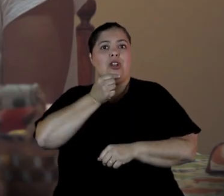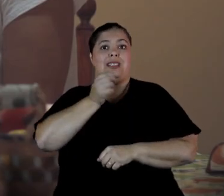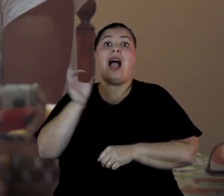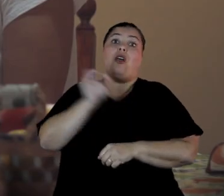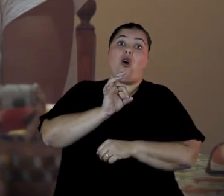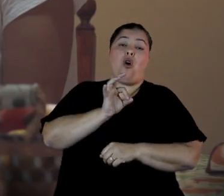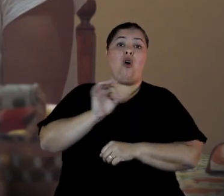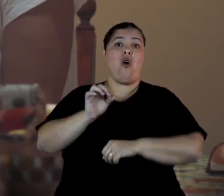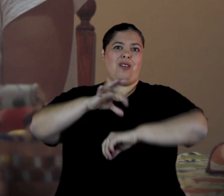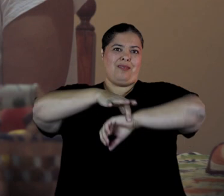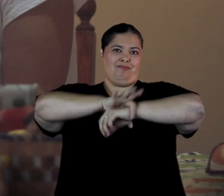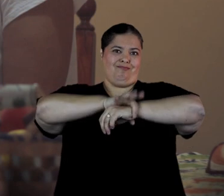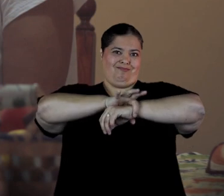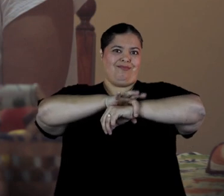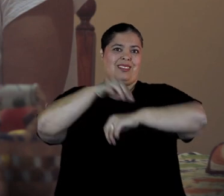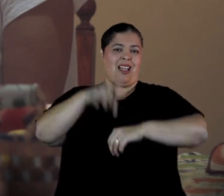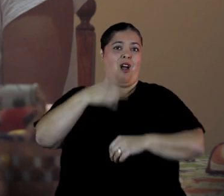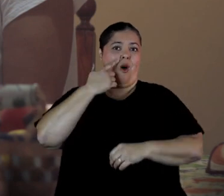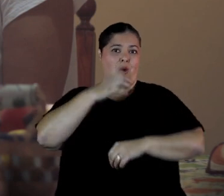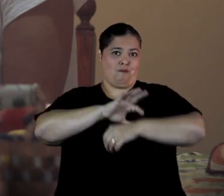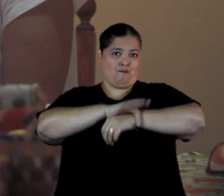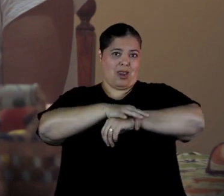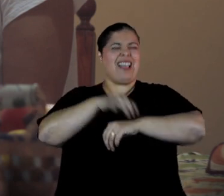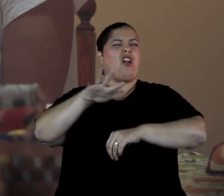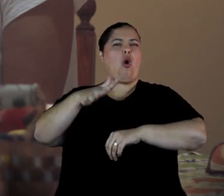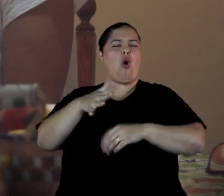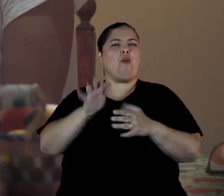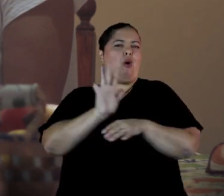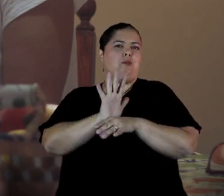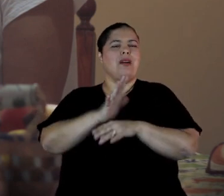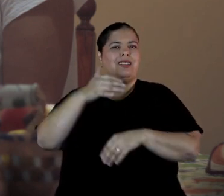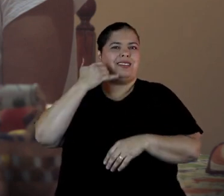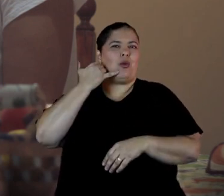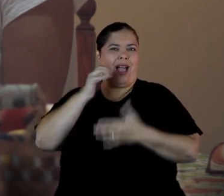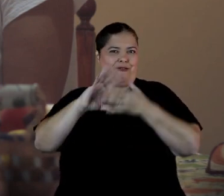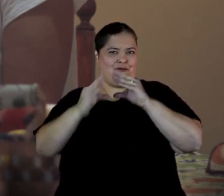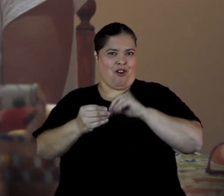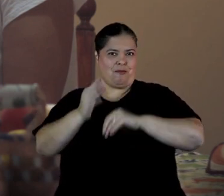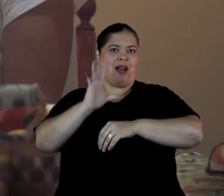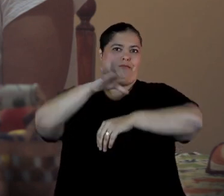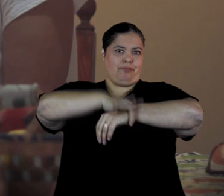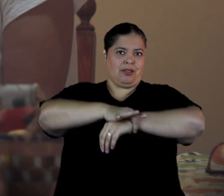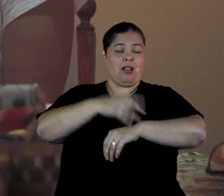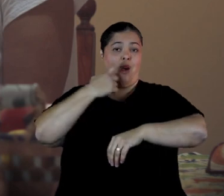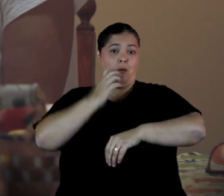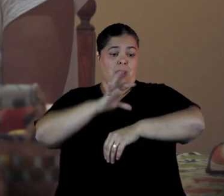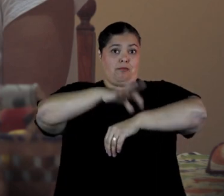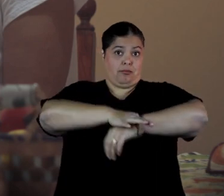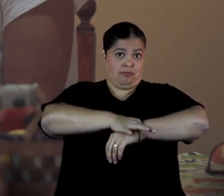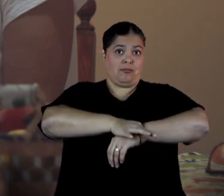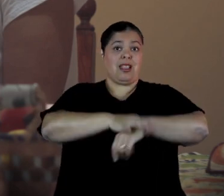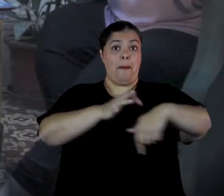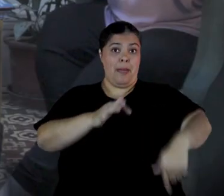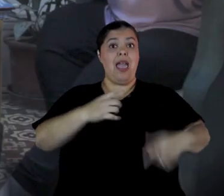dispositivo electrónico es como un celular, se le pone la tobillera al agresor y a ella se le da un